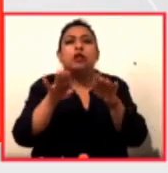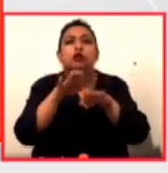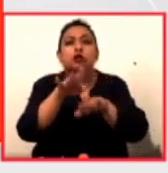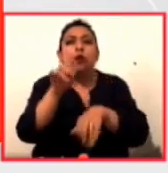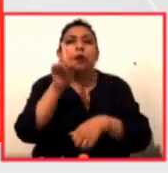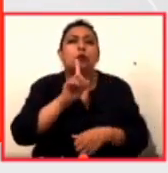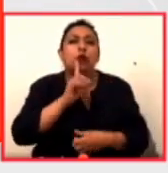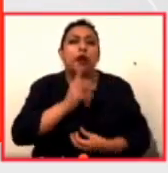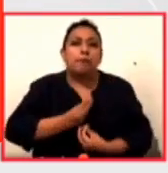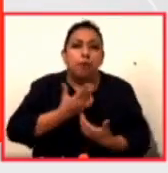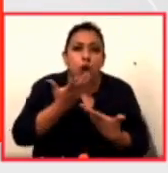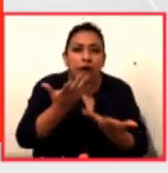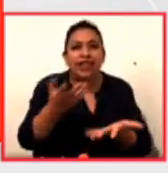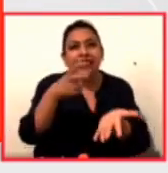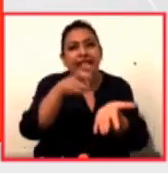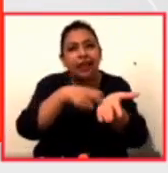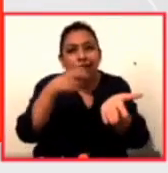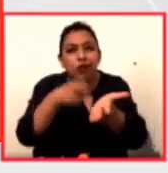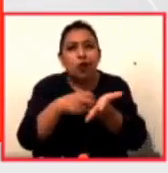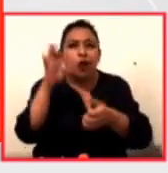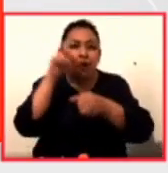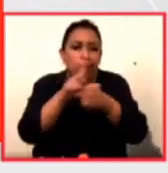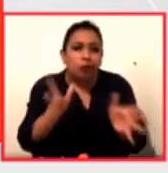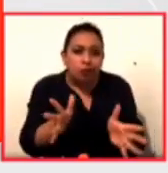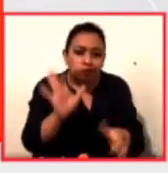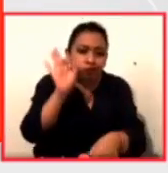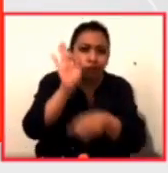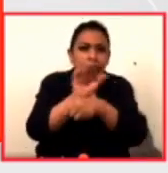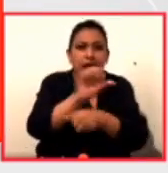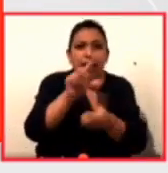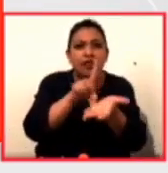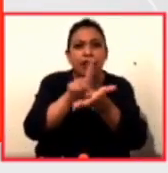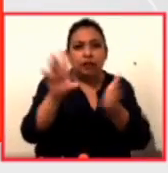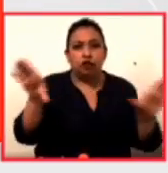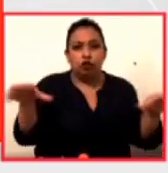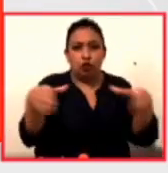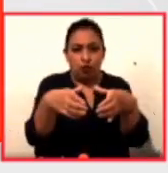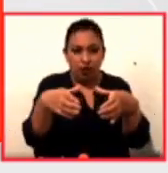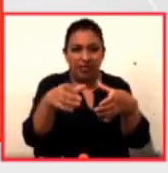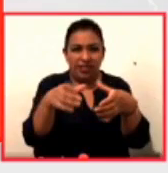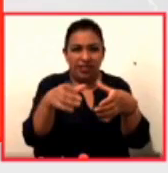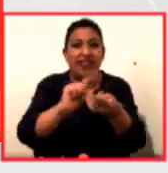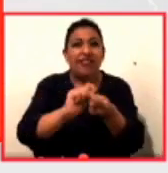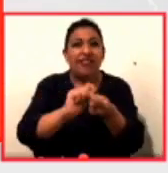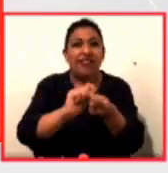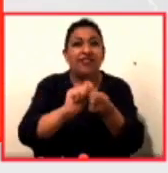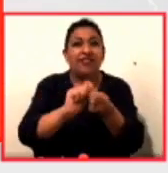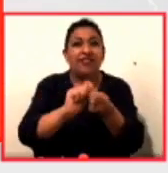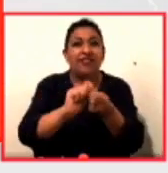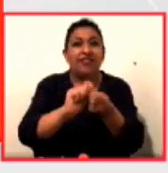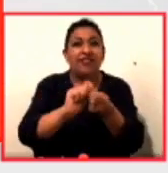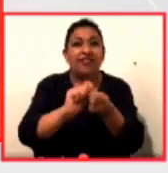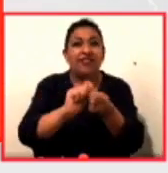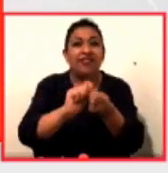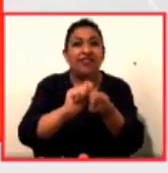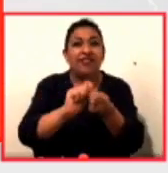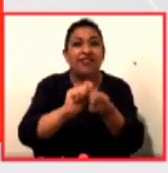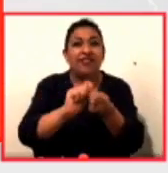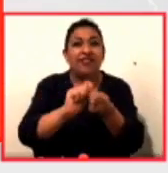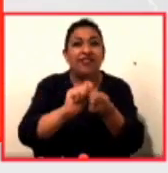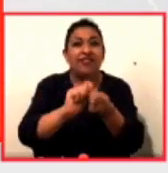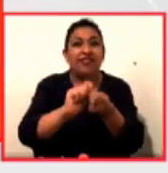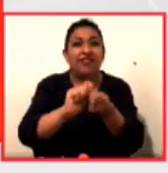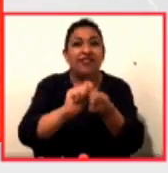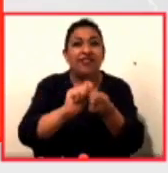editora, promotora cultural y activista de los derechos de la comunidad transgénero en Chicago. Me refiero a la escritora